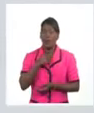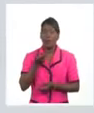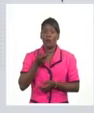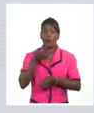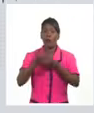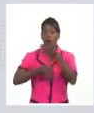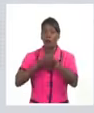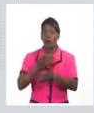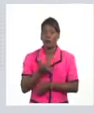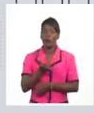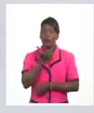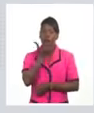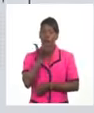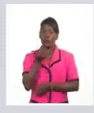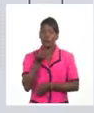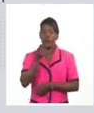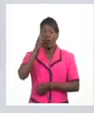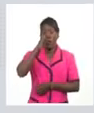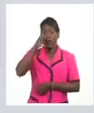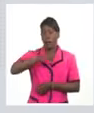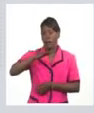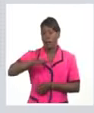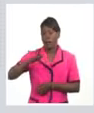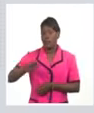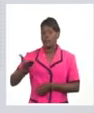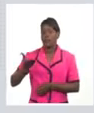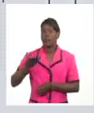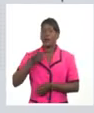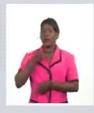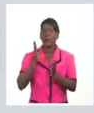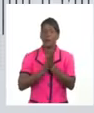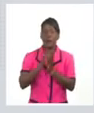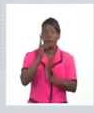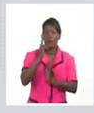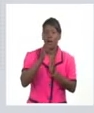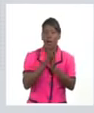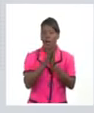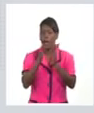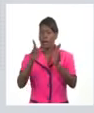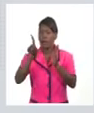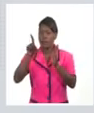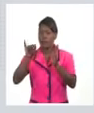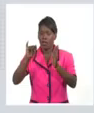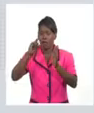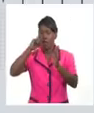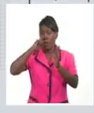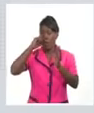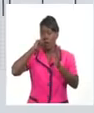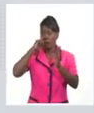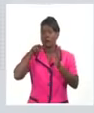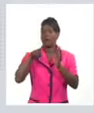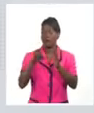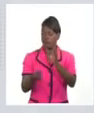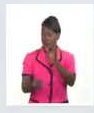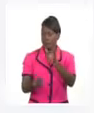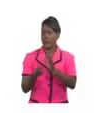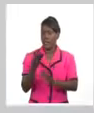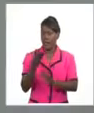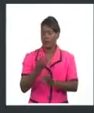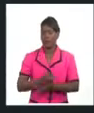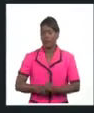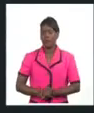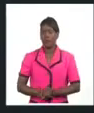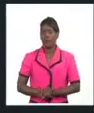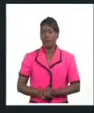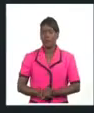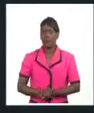que afecta a pacientes con edades comprendidas entre un mes y 16 años según los casos reportados hasta este momento